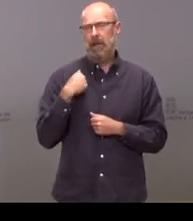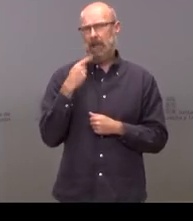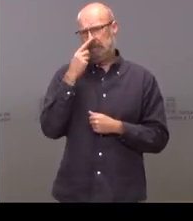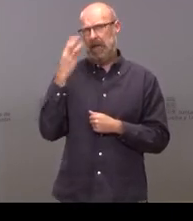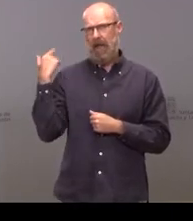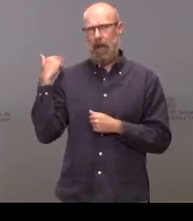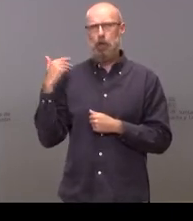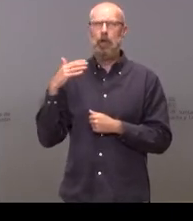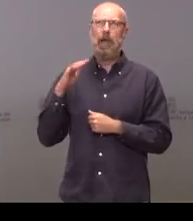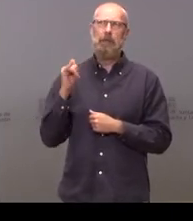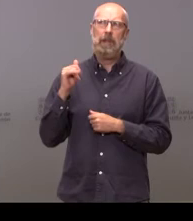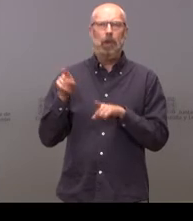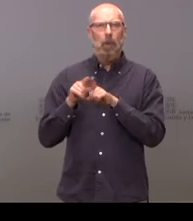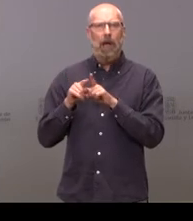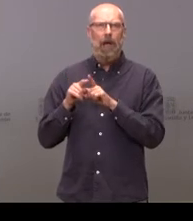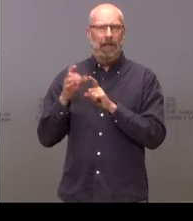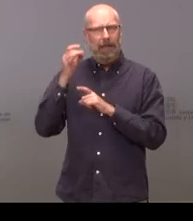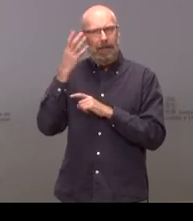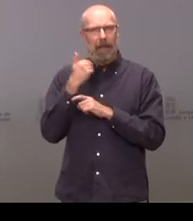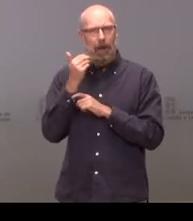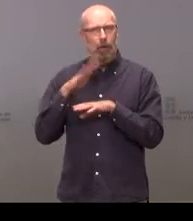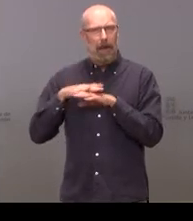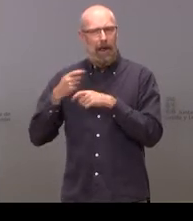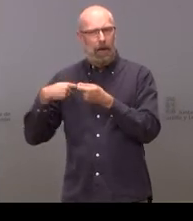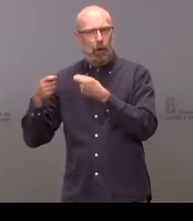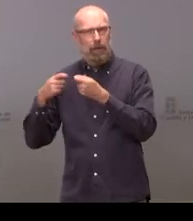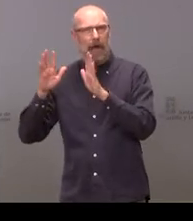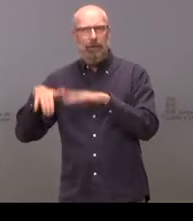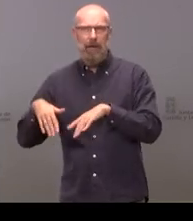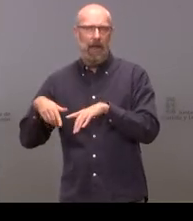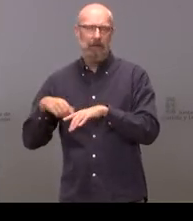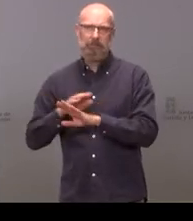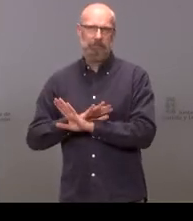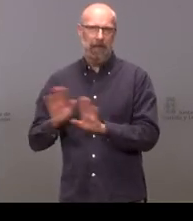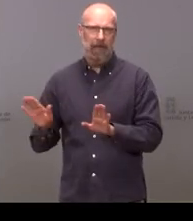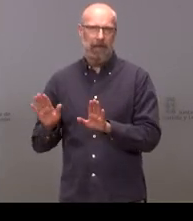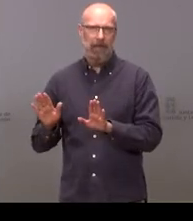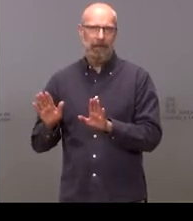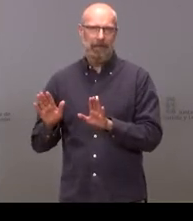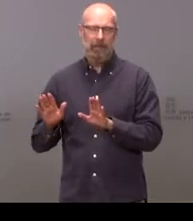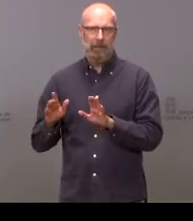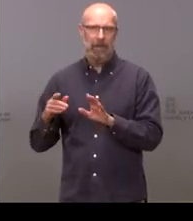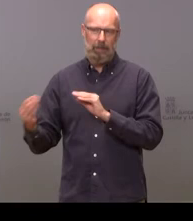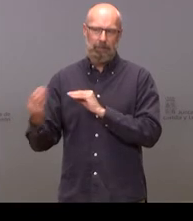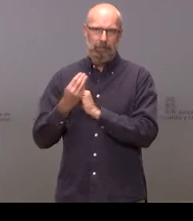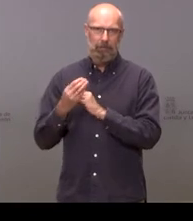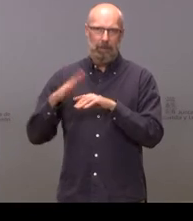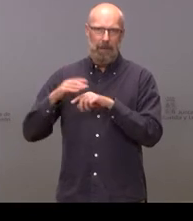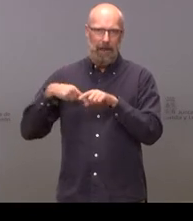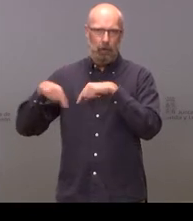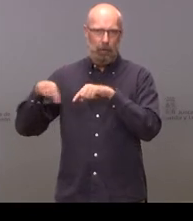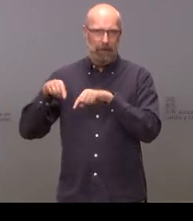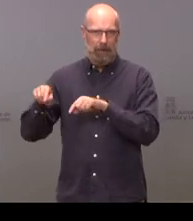inicio una negociación que no se materializó de bonificación en realidad solamente para el sector del